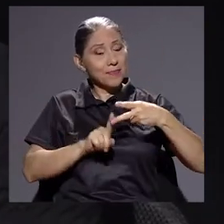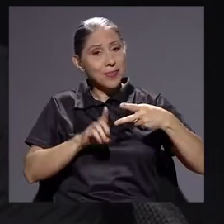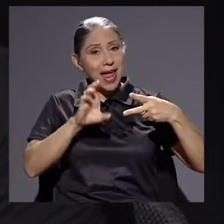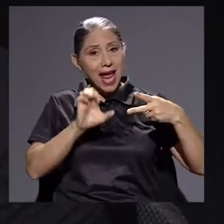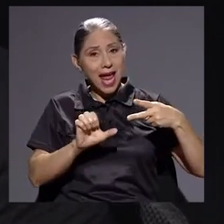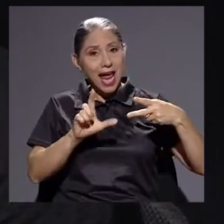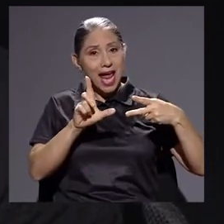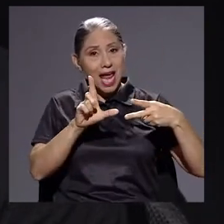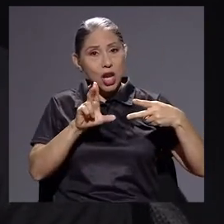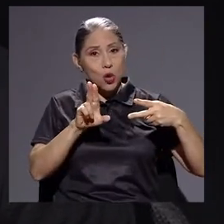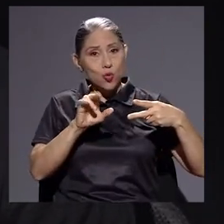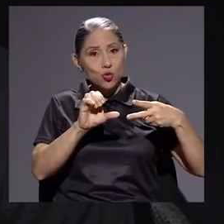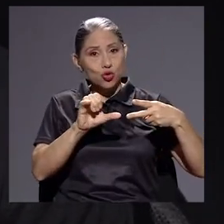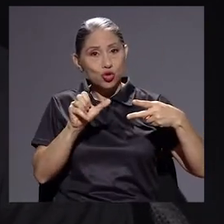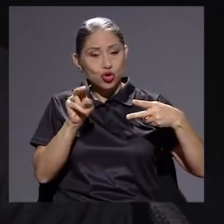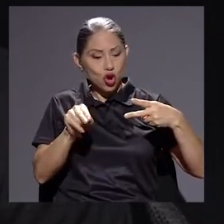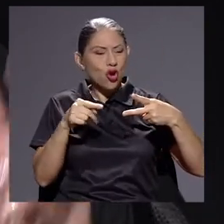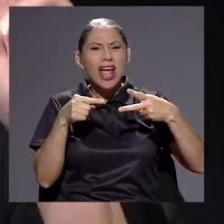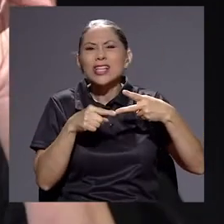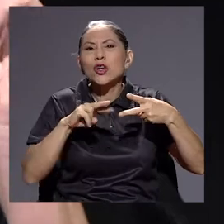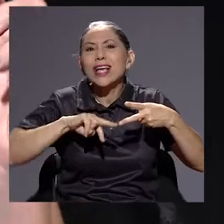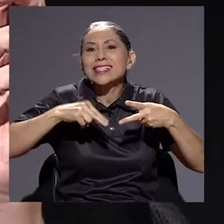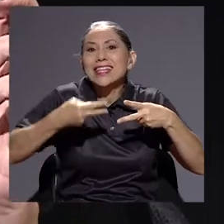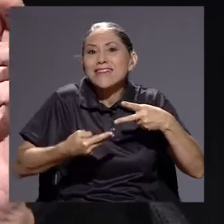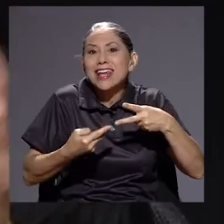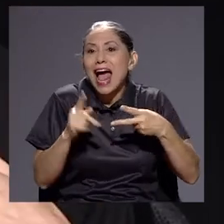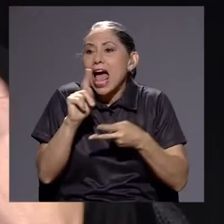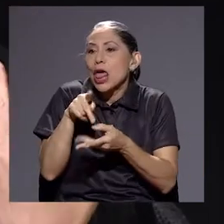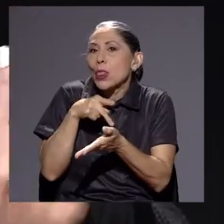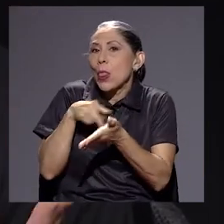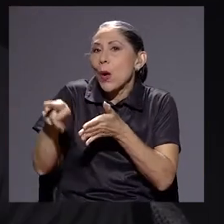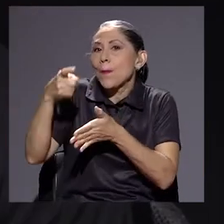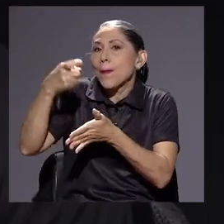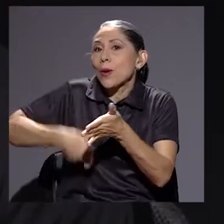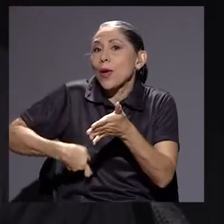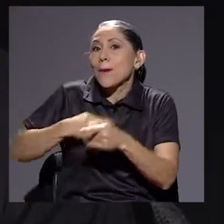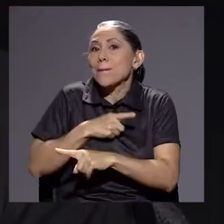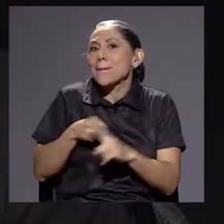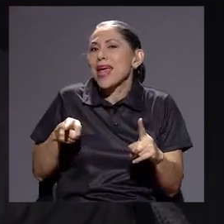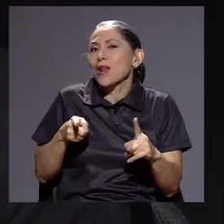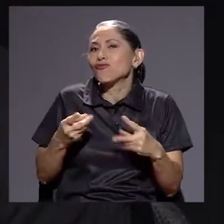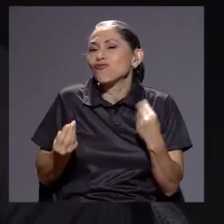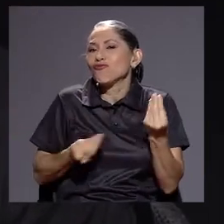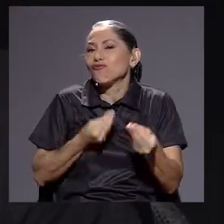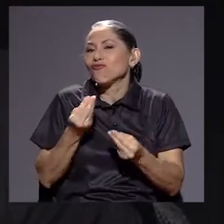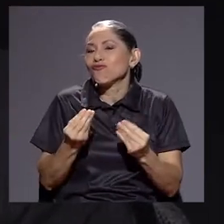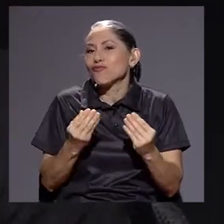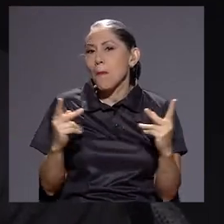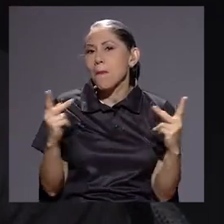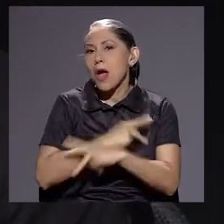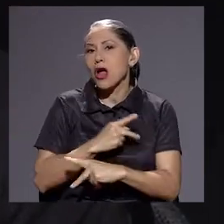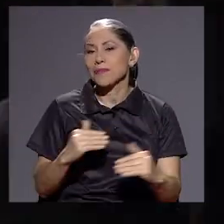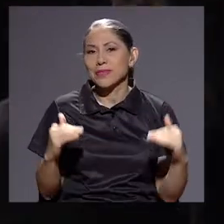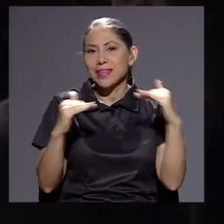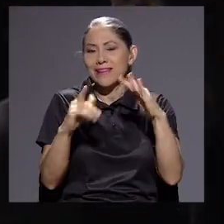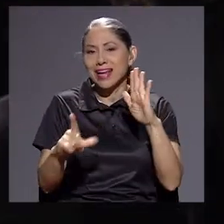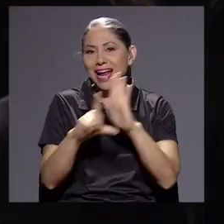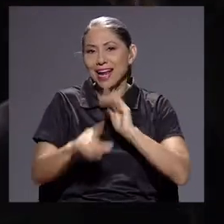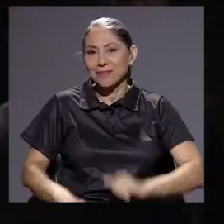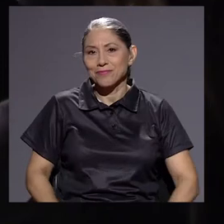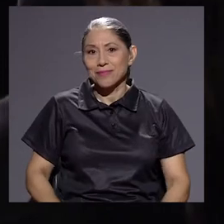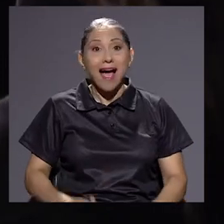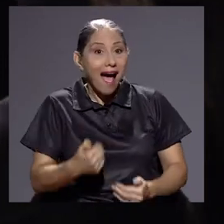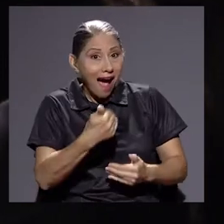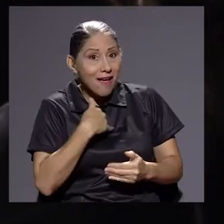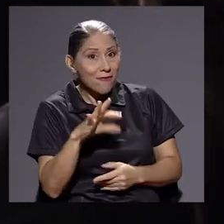ilusión, estamos hablando de una evasión, pero legal. Esa es la peor todavía. ¿Existen portillos para poderlo